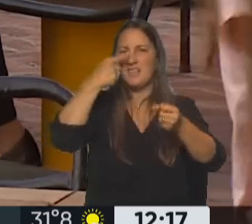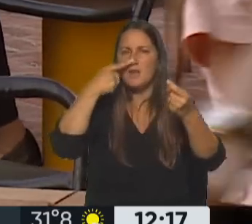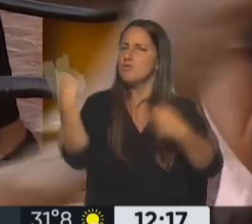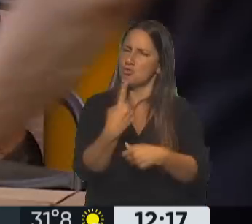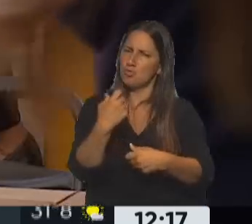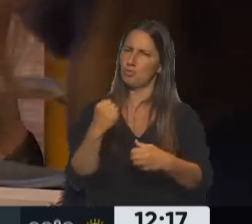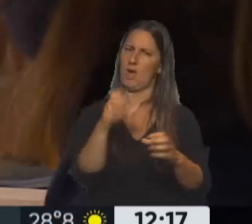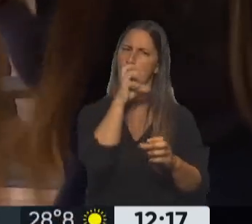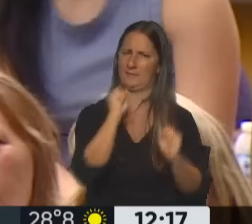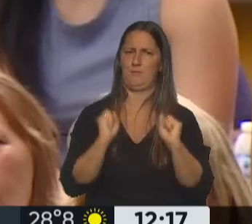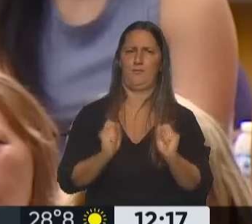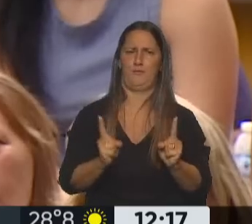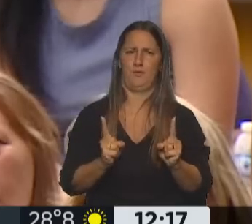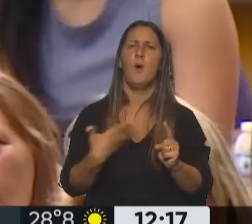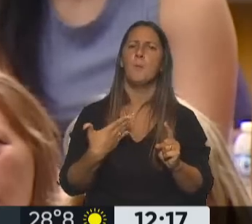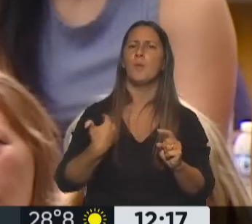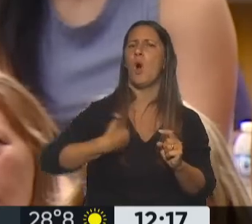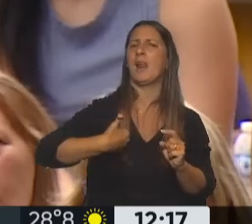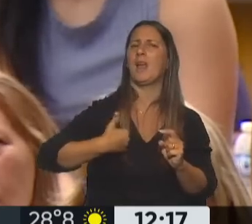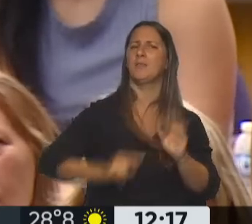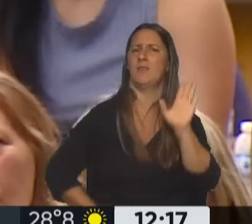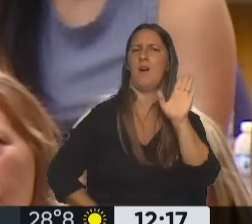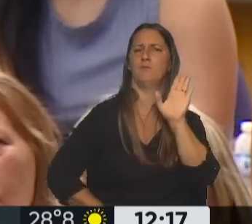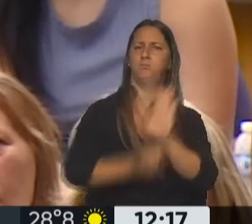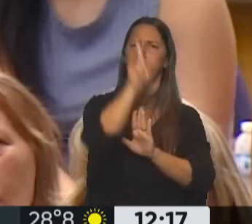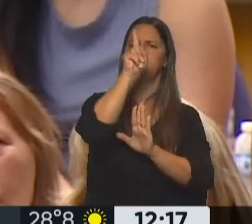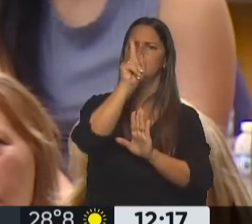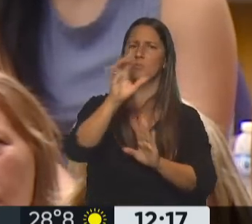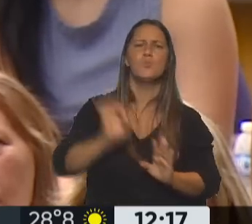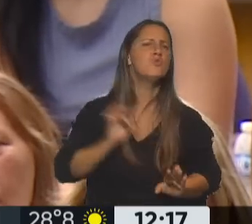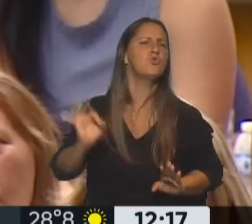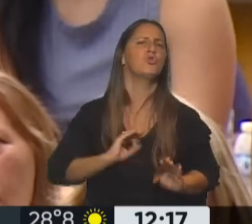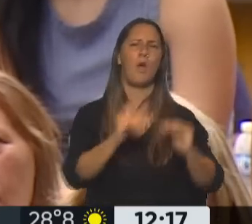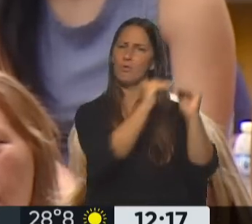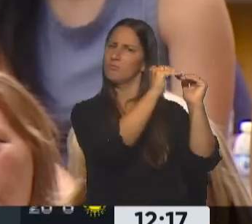bancar. Podemos lograr una Argentina que crezca de manera sostenida por muchos años.